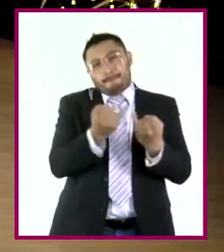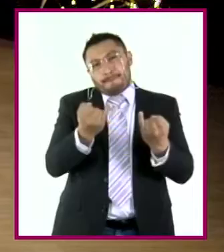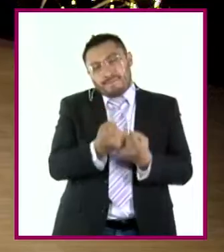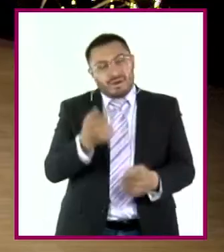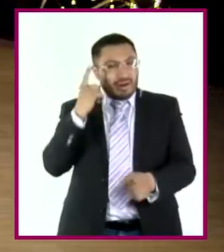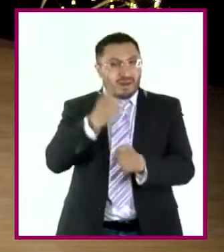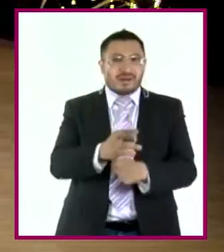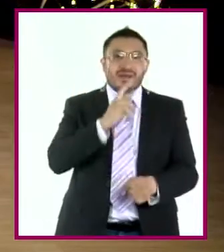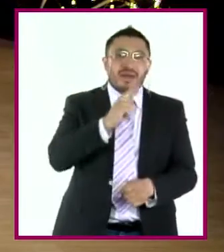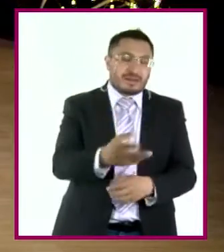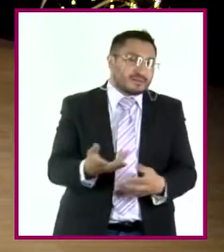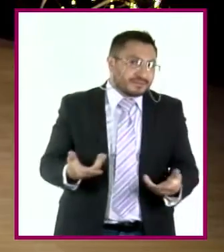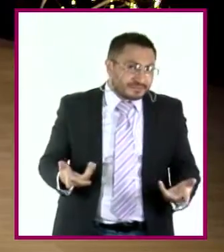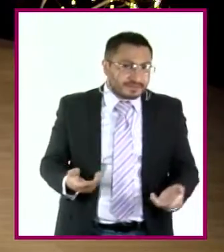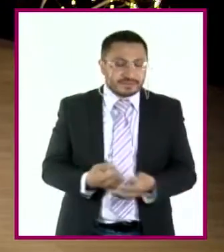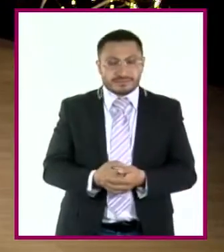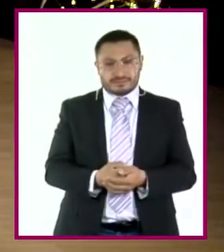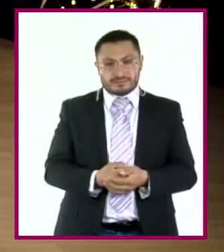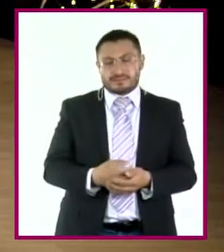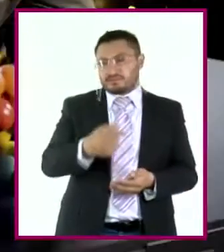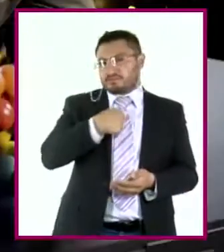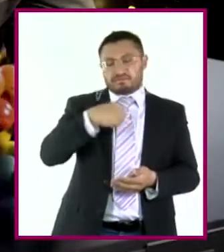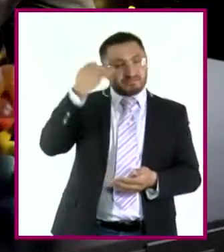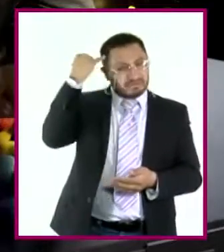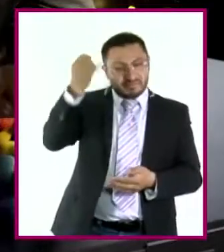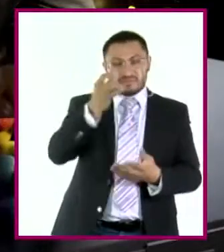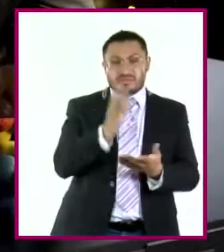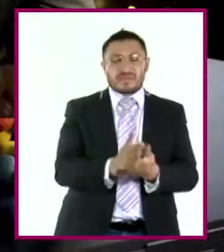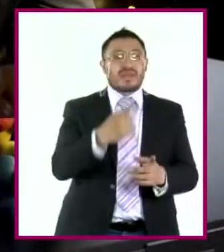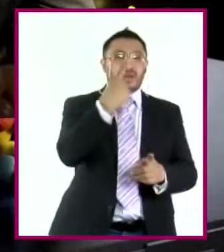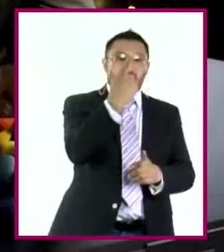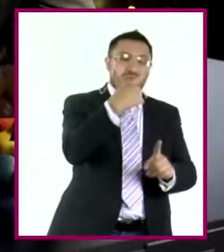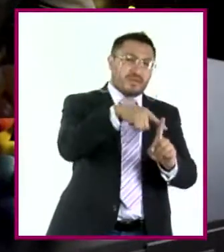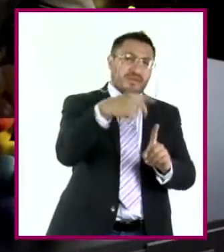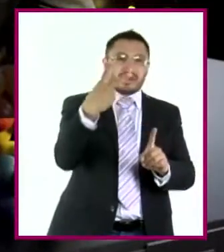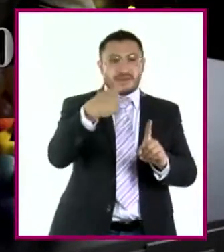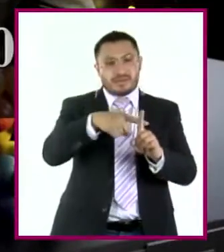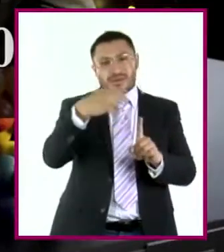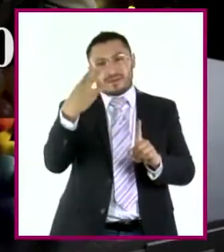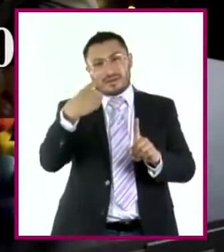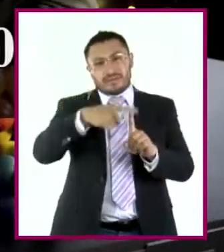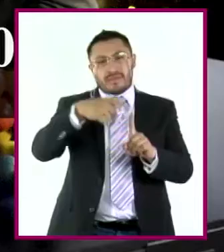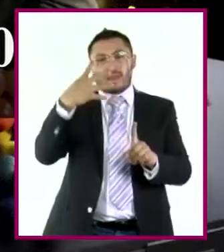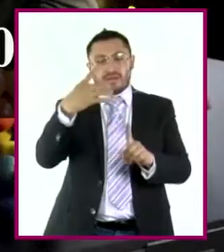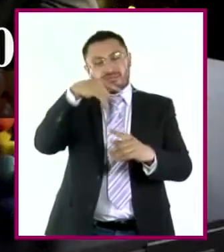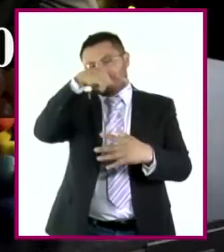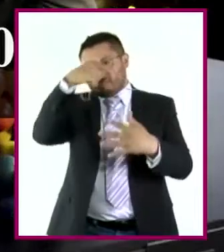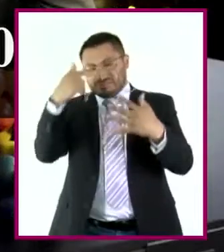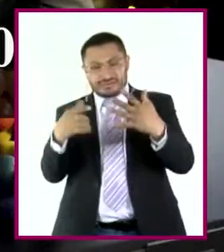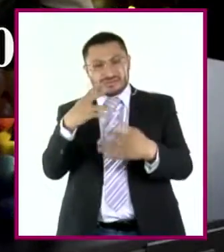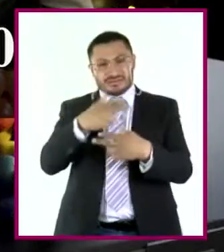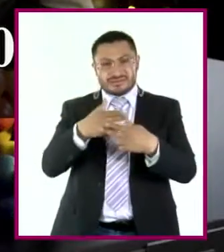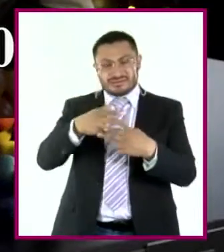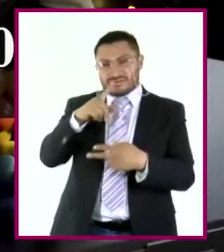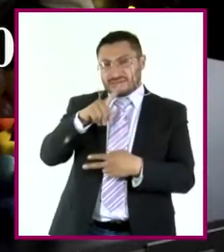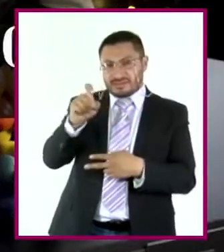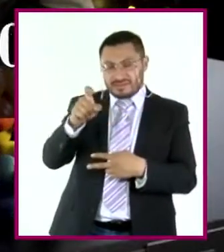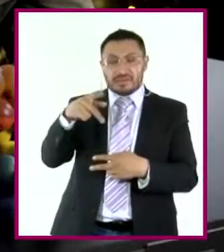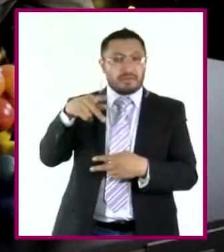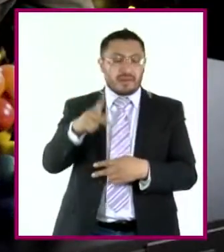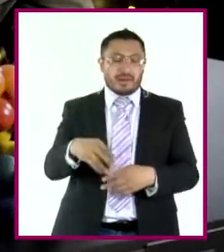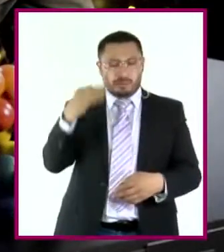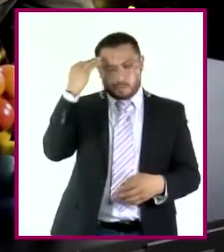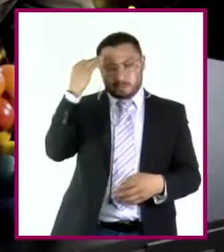correcto, hermana? Pues, es que lo único que se me ocurre es sumar 1 más 2 más 3 más 4 y así hasta llegar al 100, pero eso sería muy